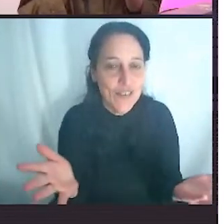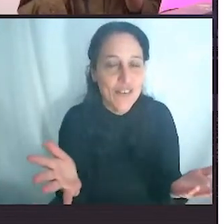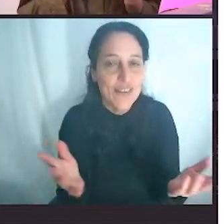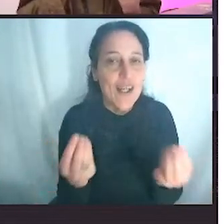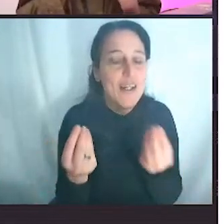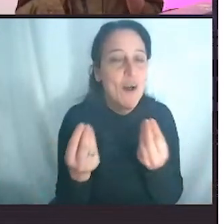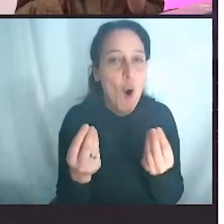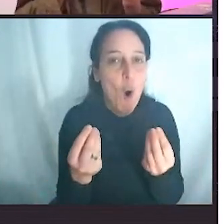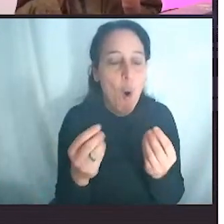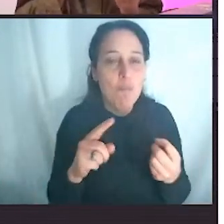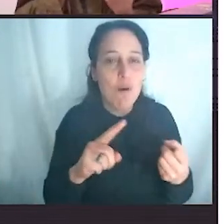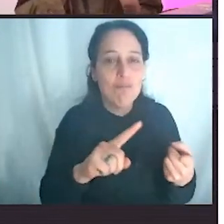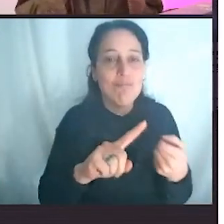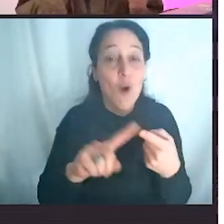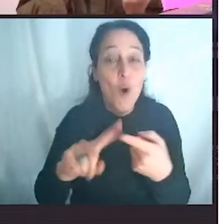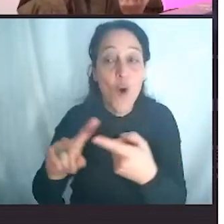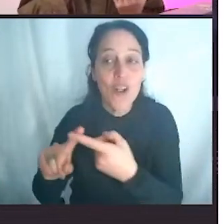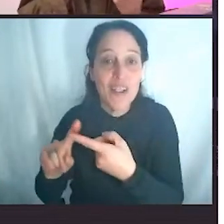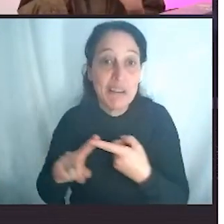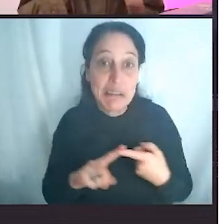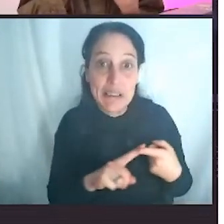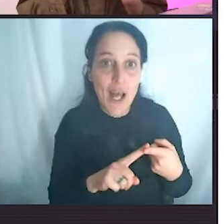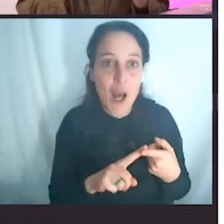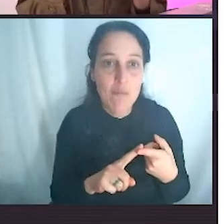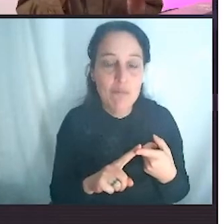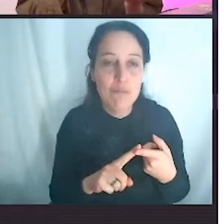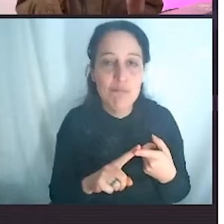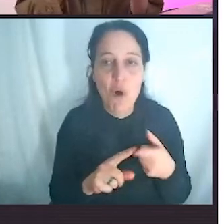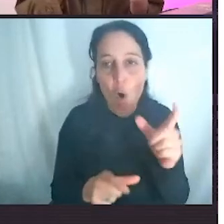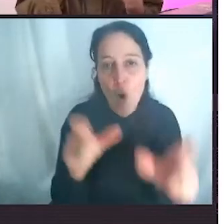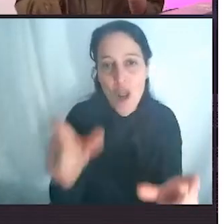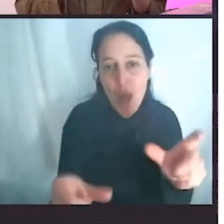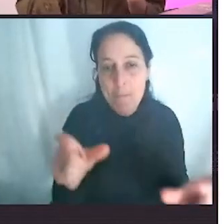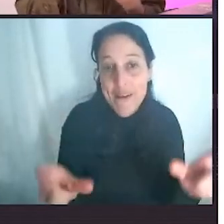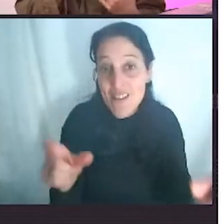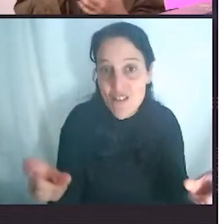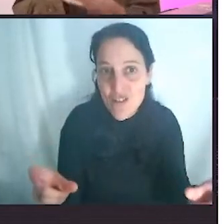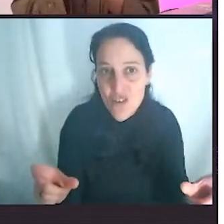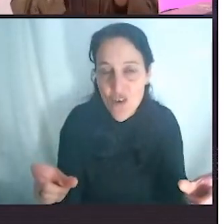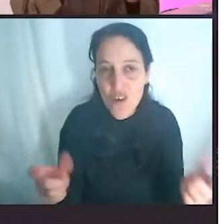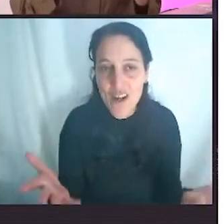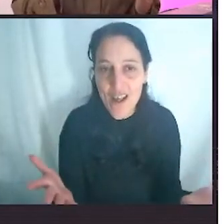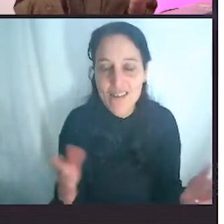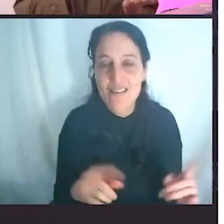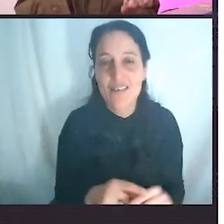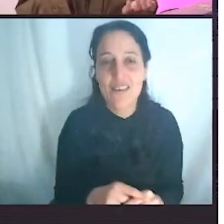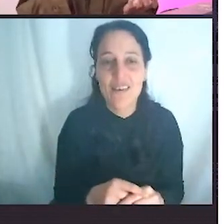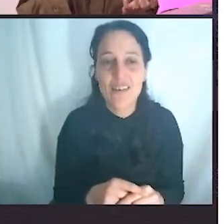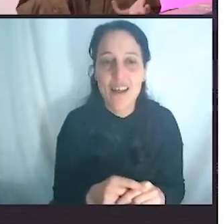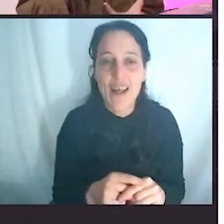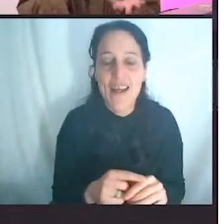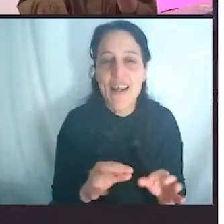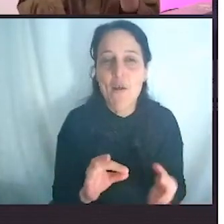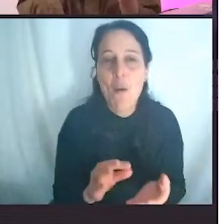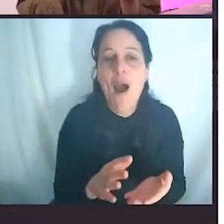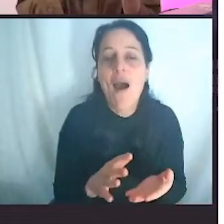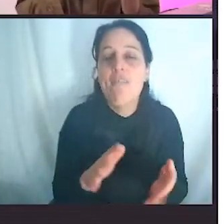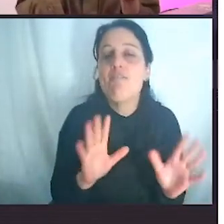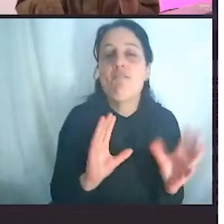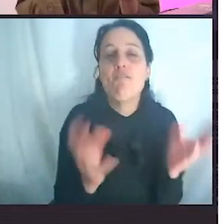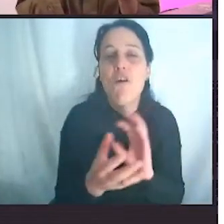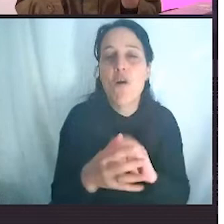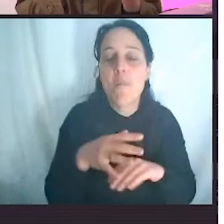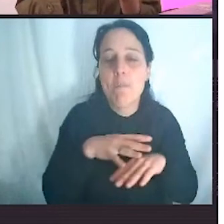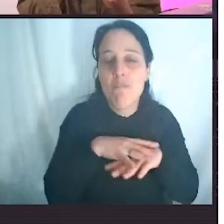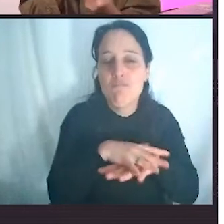Cada usuario puede ingresar a través de su billetera, conectarse a una red donde puede generar esta red de validación y a partir de esa